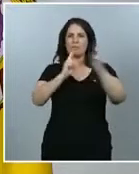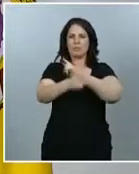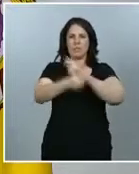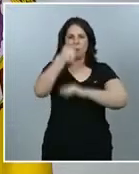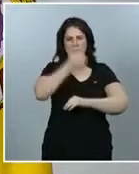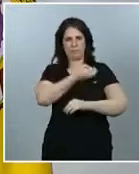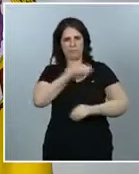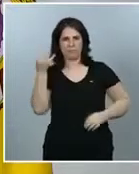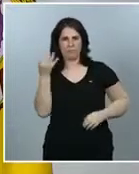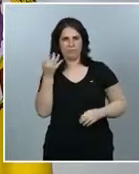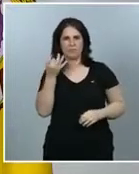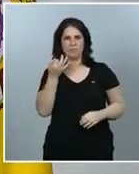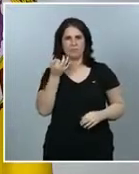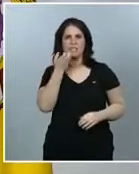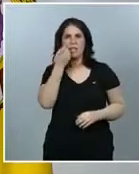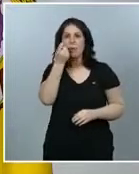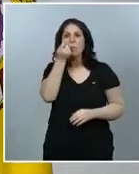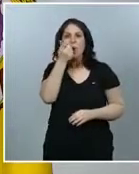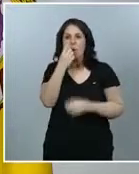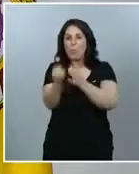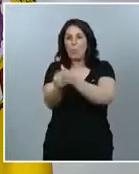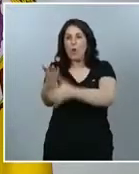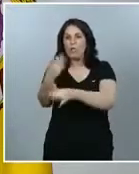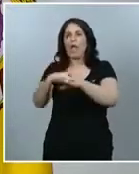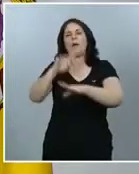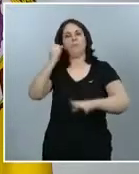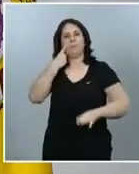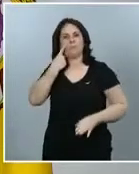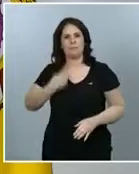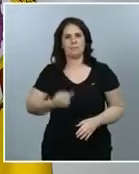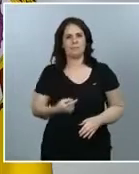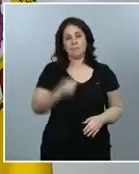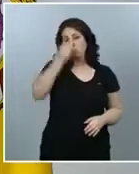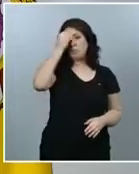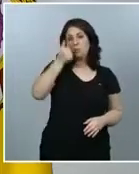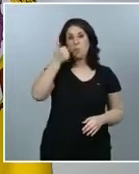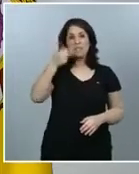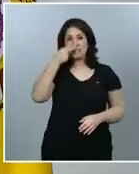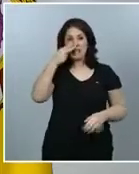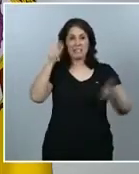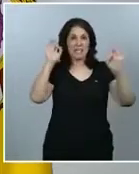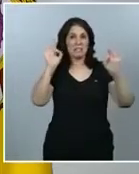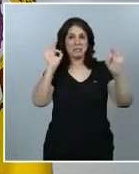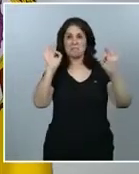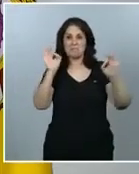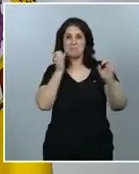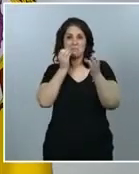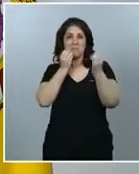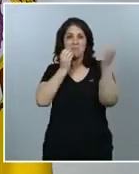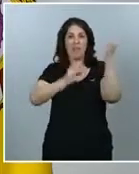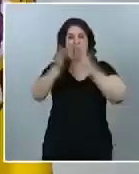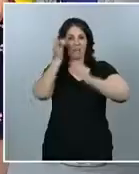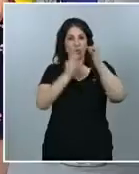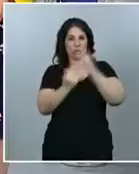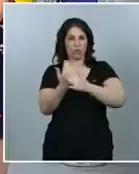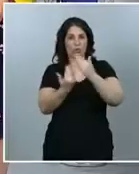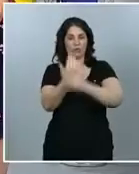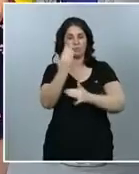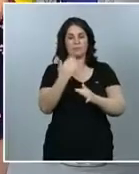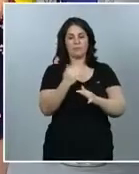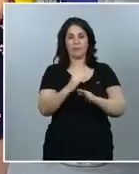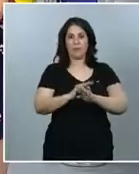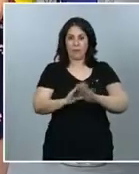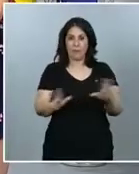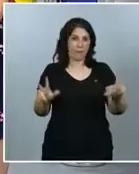detectan pequeños brotes. Yo creo que eso es lo más interesante de los datos del día a día y ahora, como decía